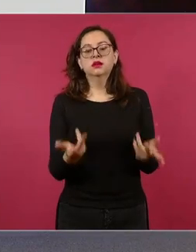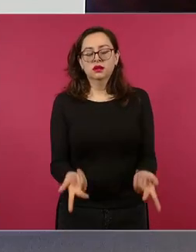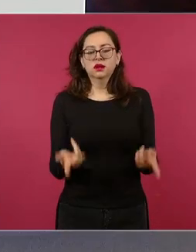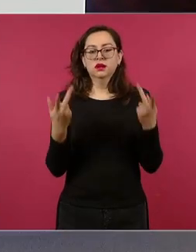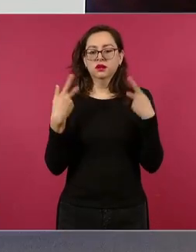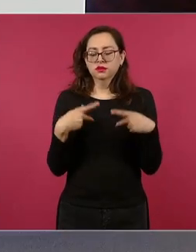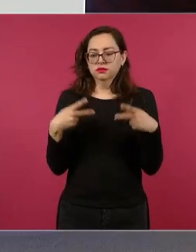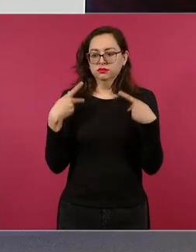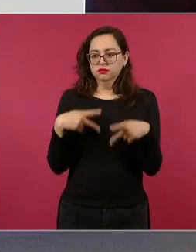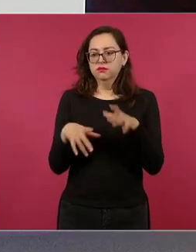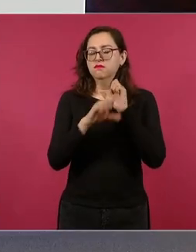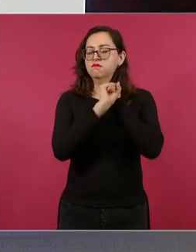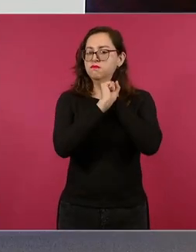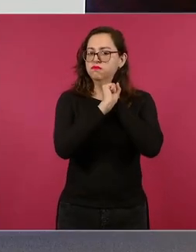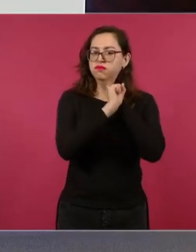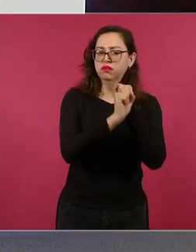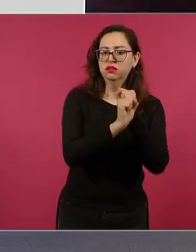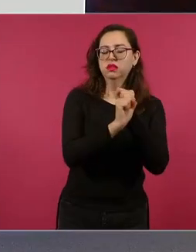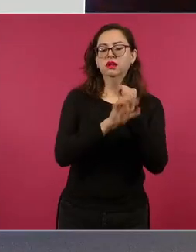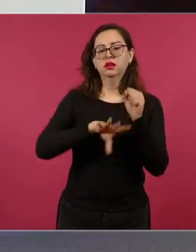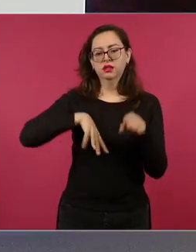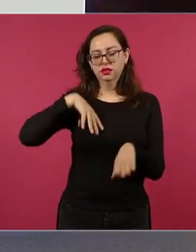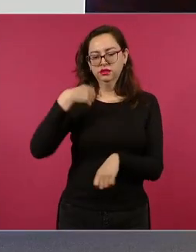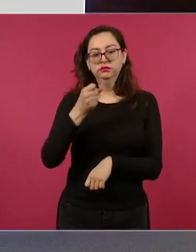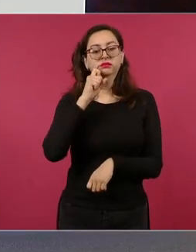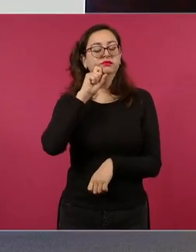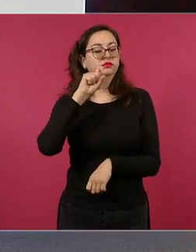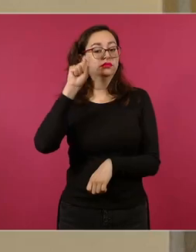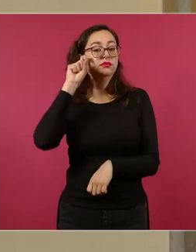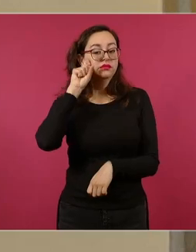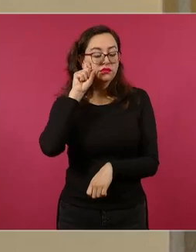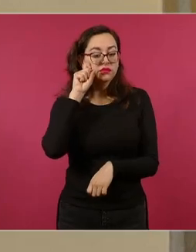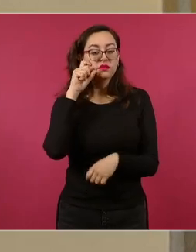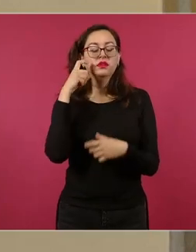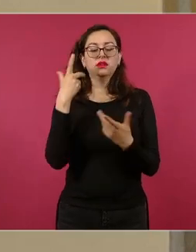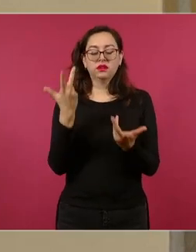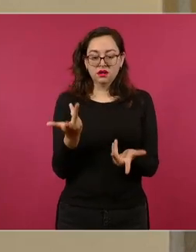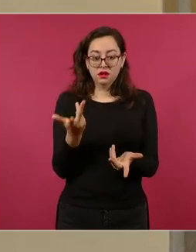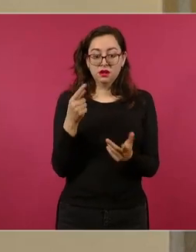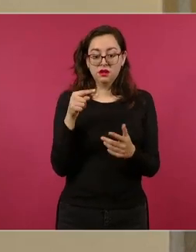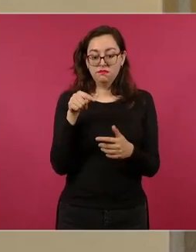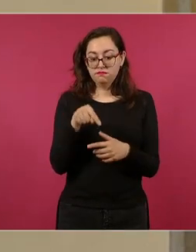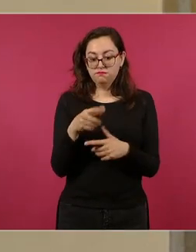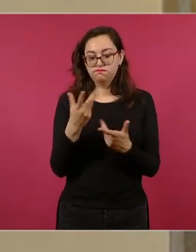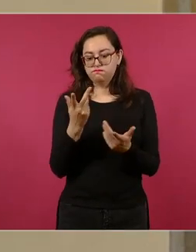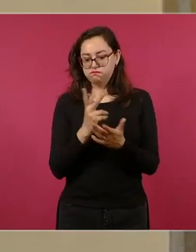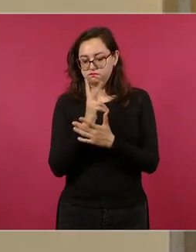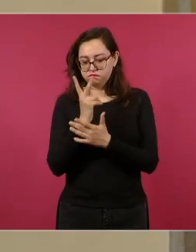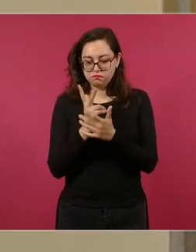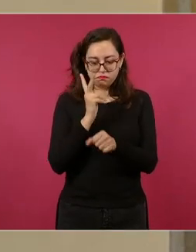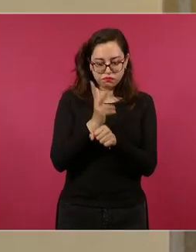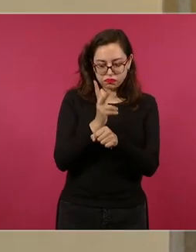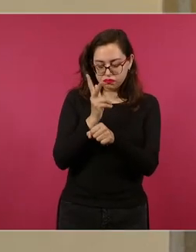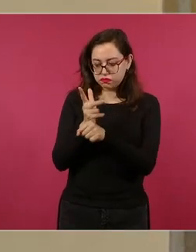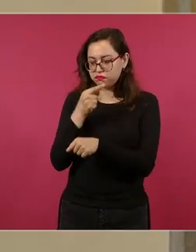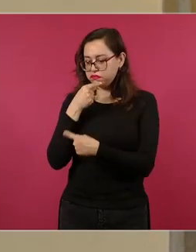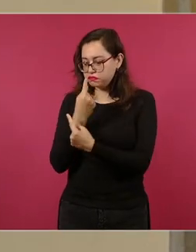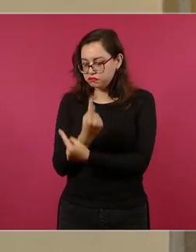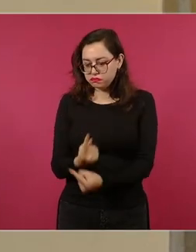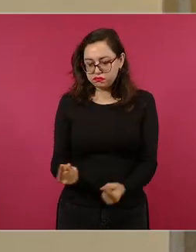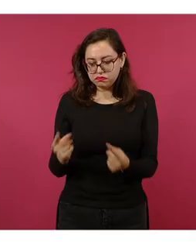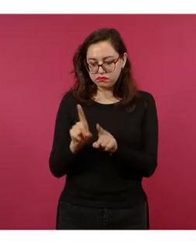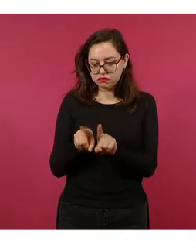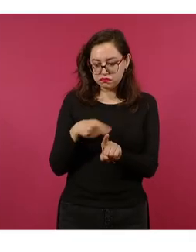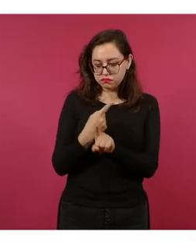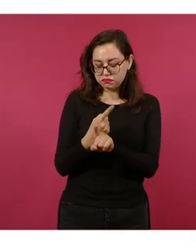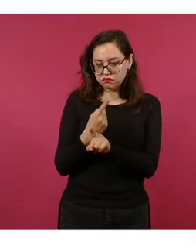en la modalidad de explotación sexual a través de la elaboración, almacenamiento y difusión de pornografía infantil en agravio